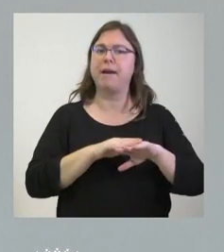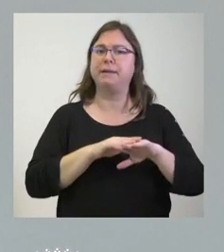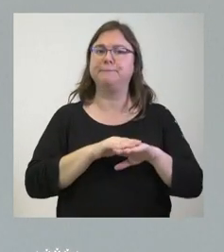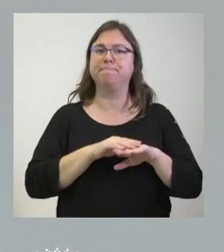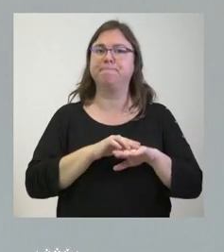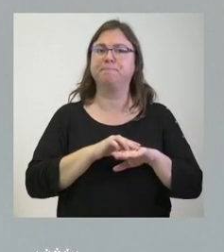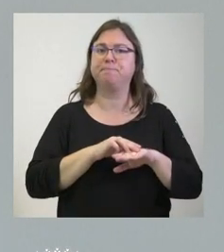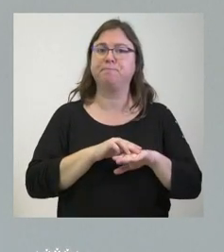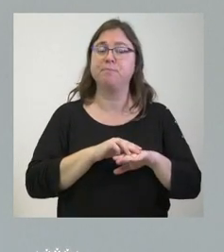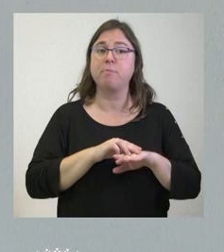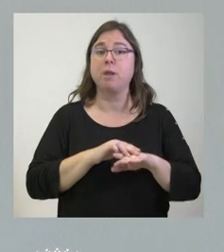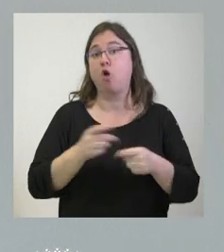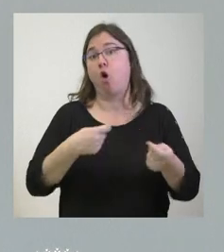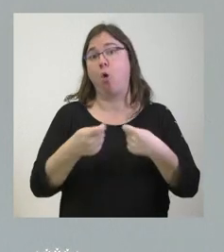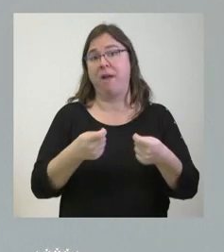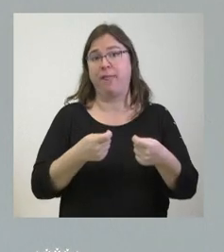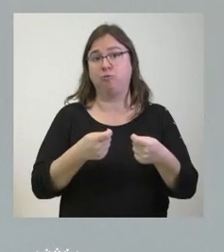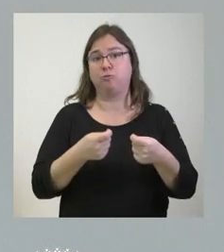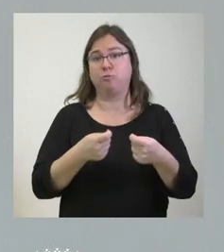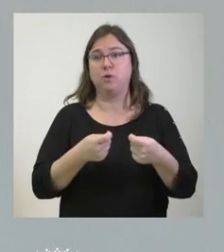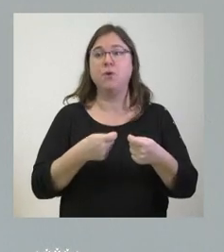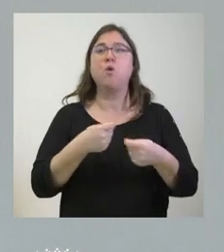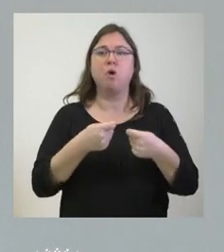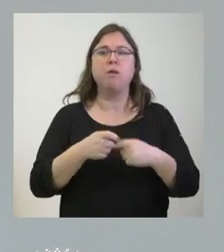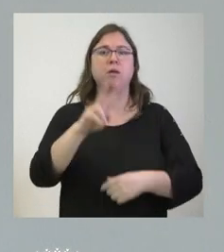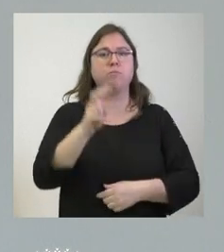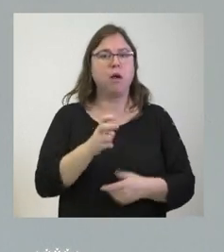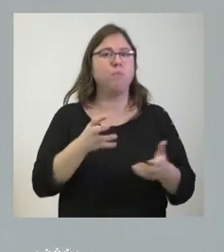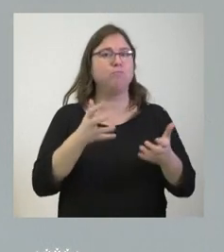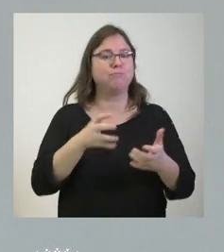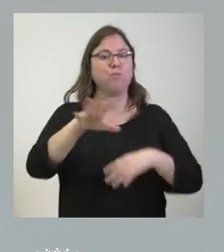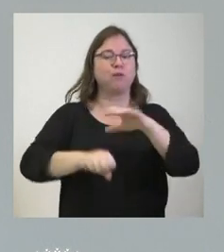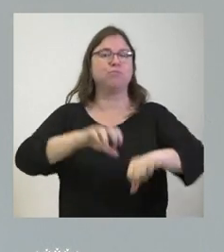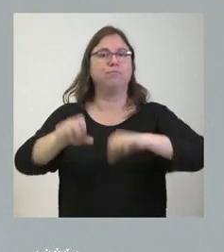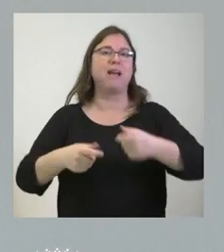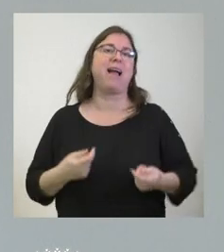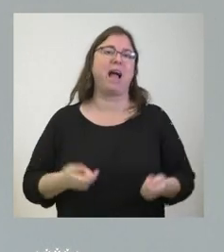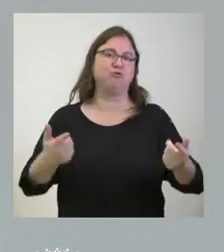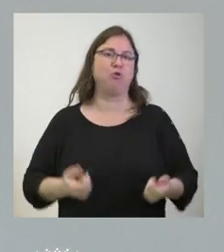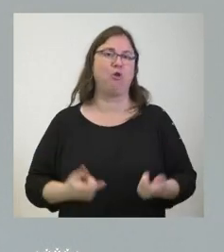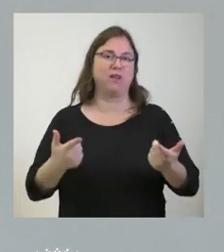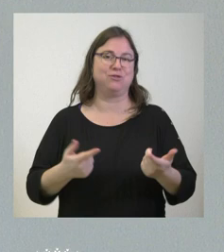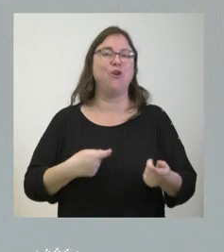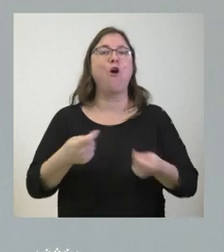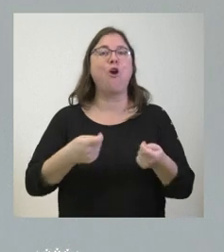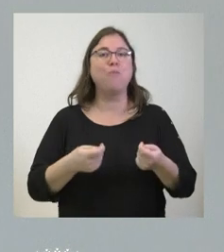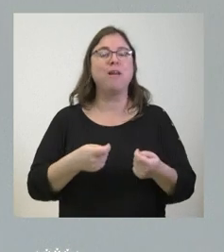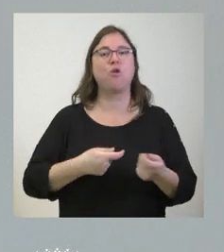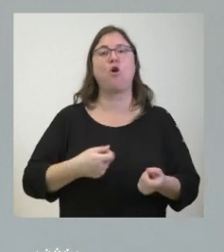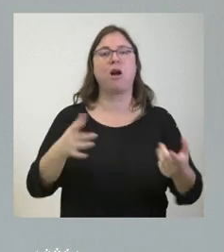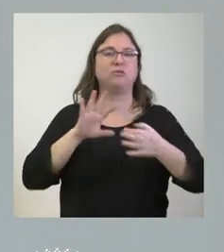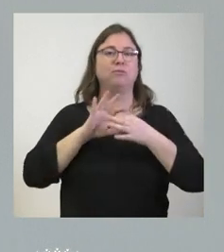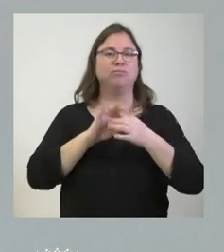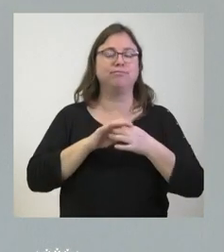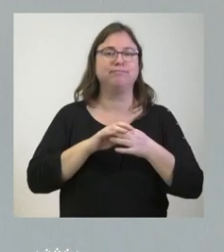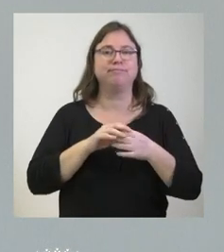los comercios que se están beneficiando lógicamente de la posibilidad de este gasto en ese comercio de proximidad vinculado a la